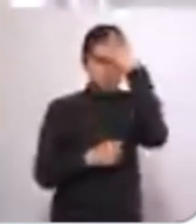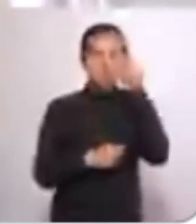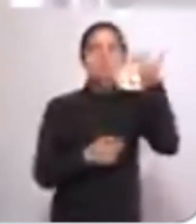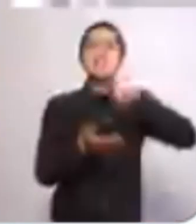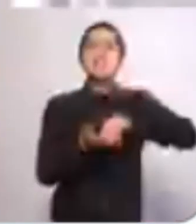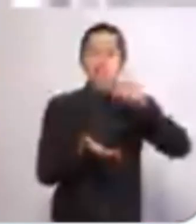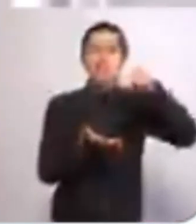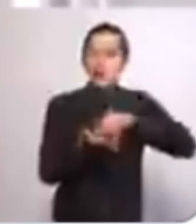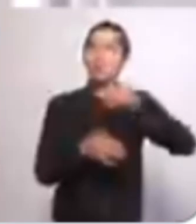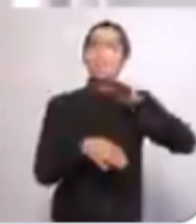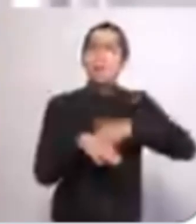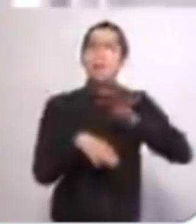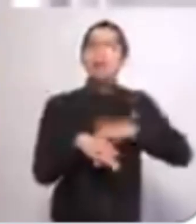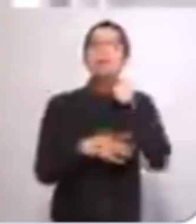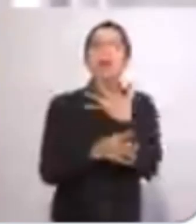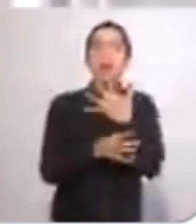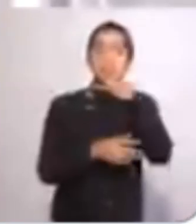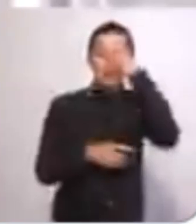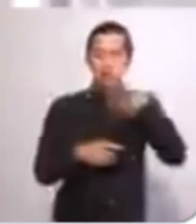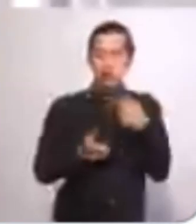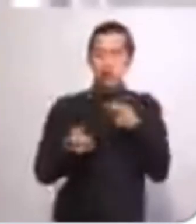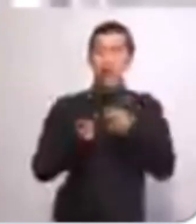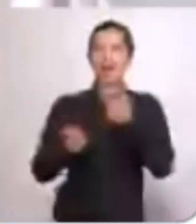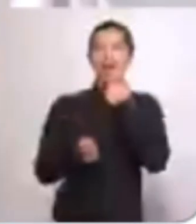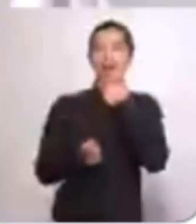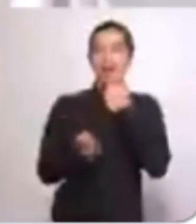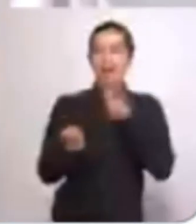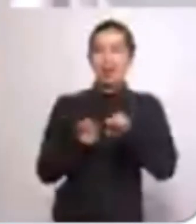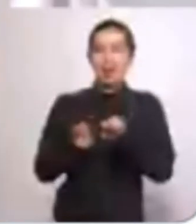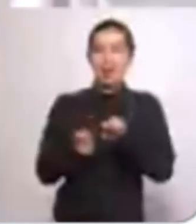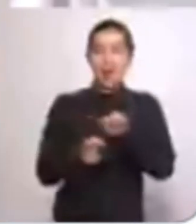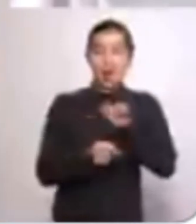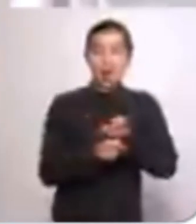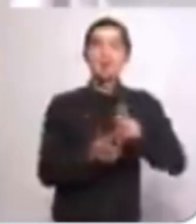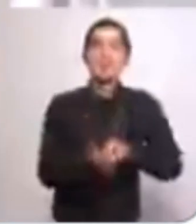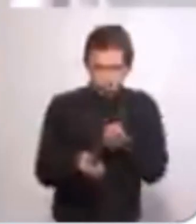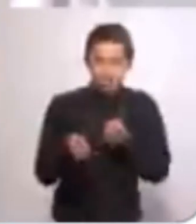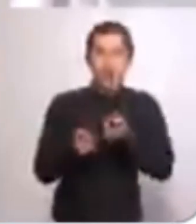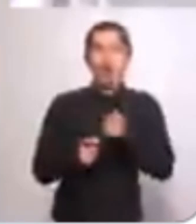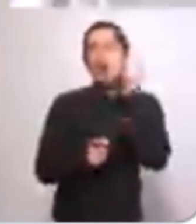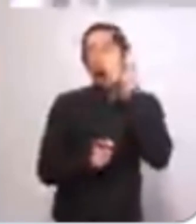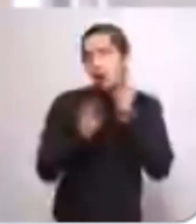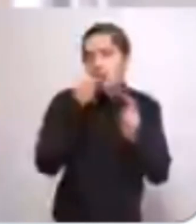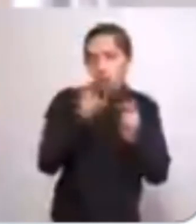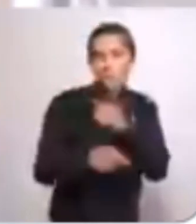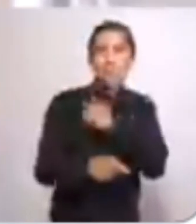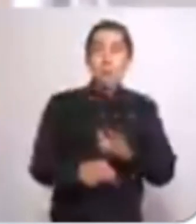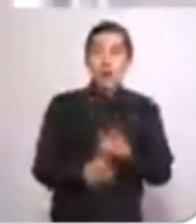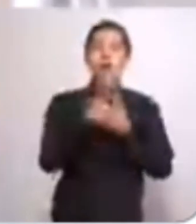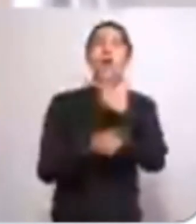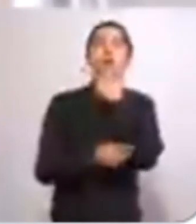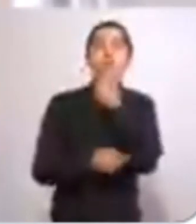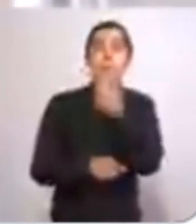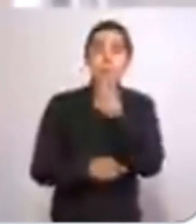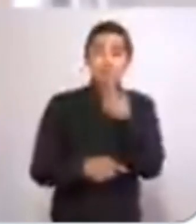ocasión que usa a México y esta vez no es la excepción. Espero que usted, como hombre que se